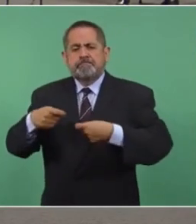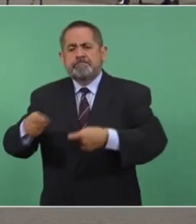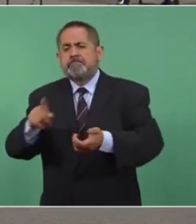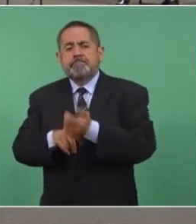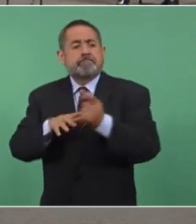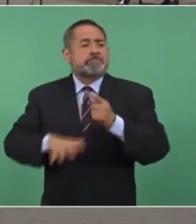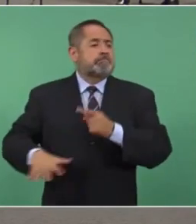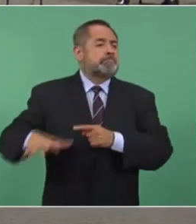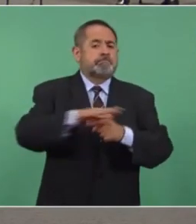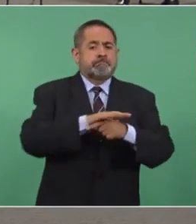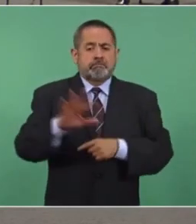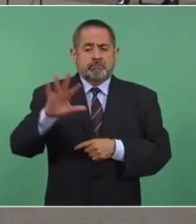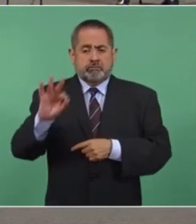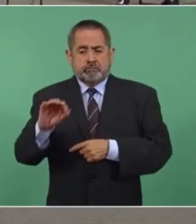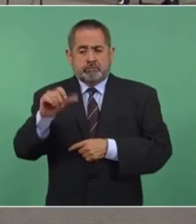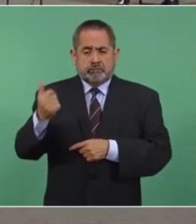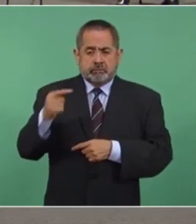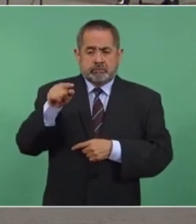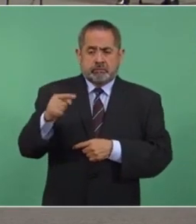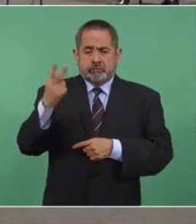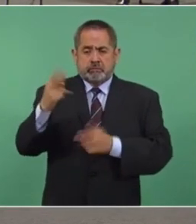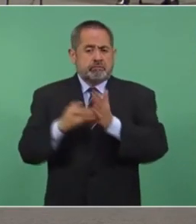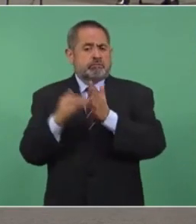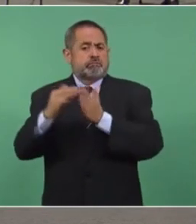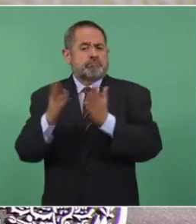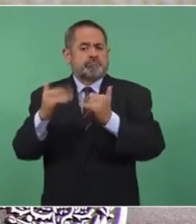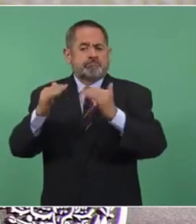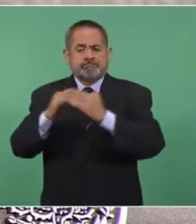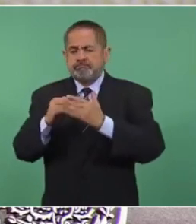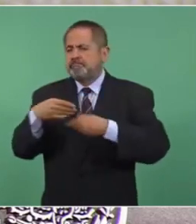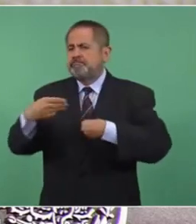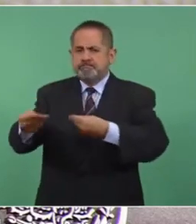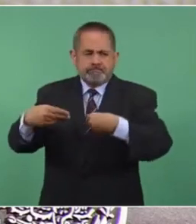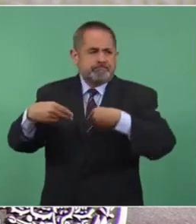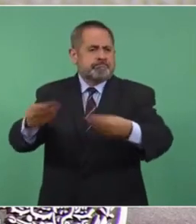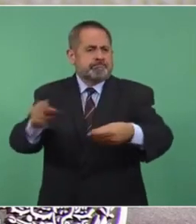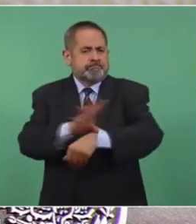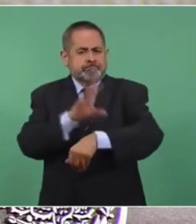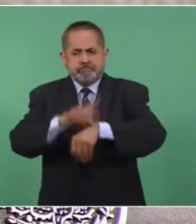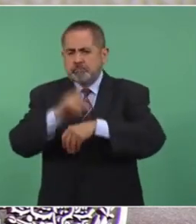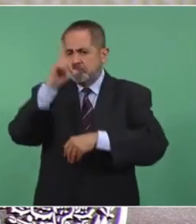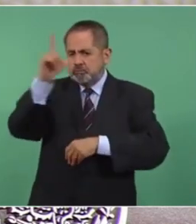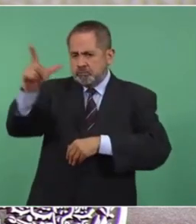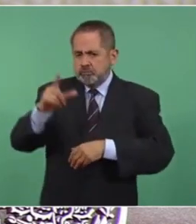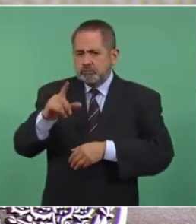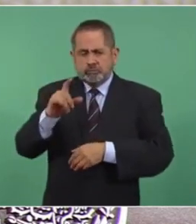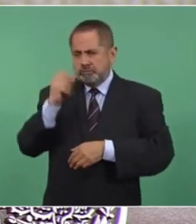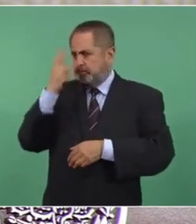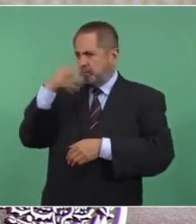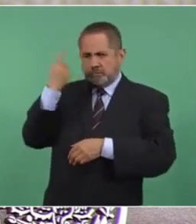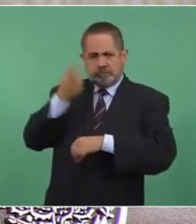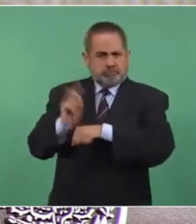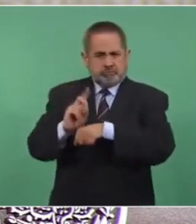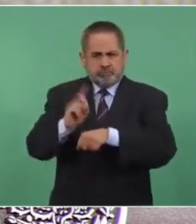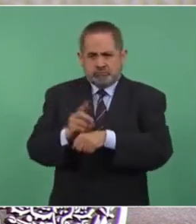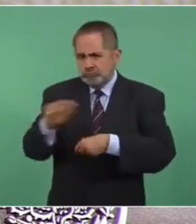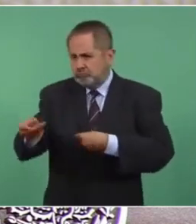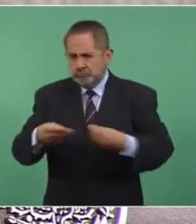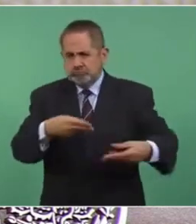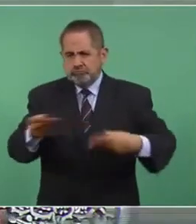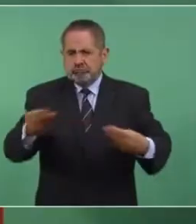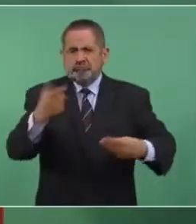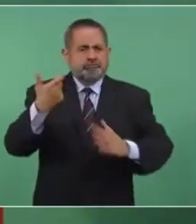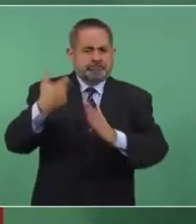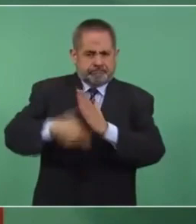46.2 millones de usuarios energía constante las 24 horas a precio bajo.